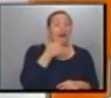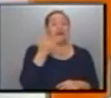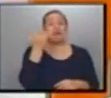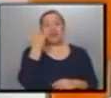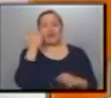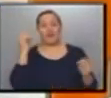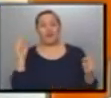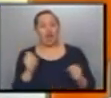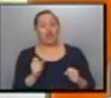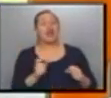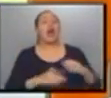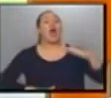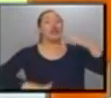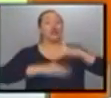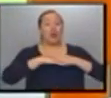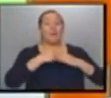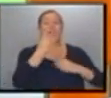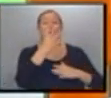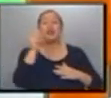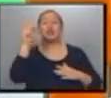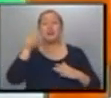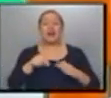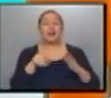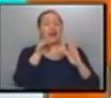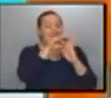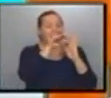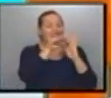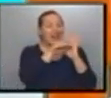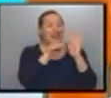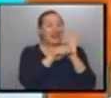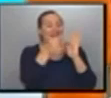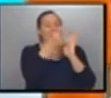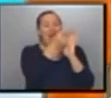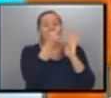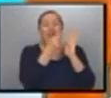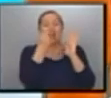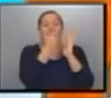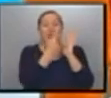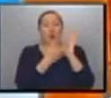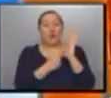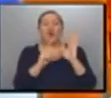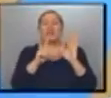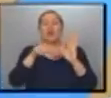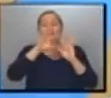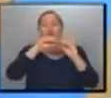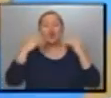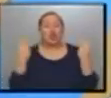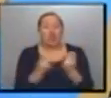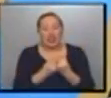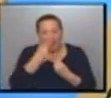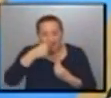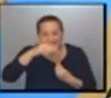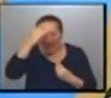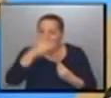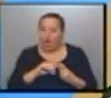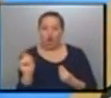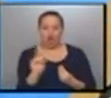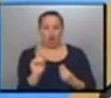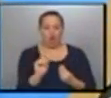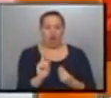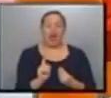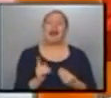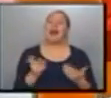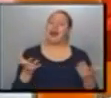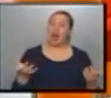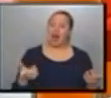tope del 400% es ítem por ítem, o sea, renglón por renglón, no el cargo final. Exactamente. Eso es importantísimo. Claro, sí, aparte, si